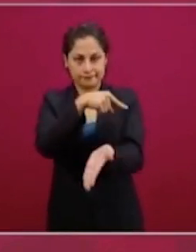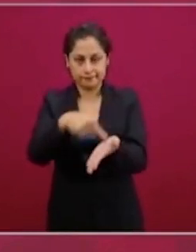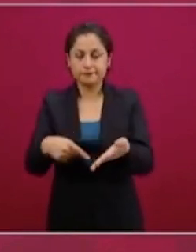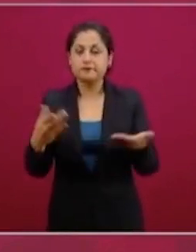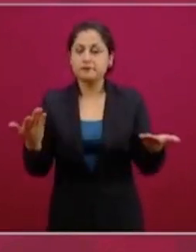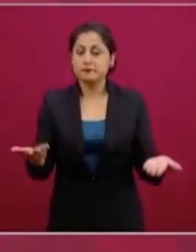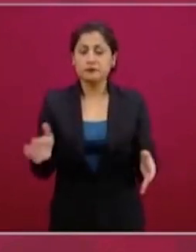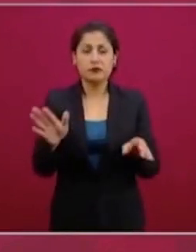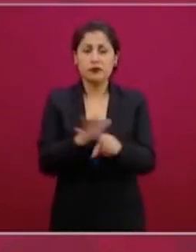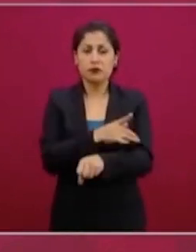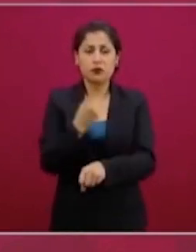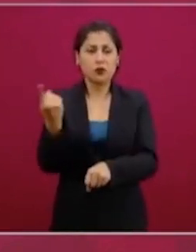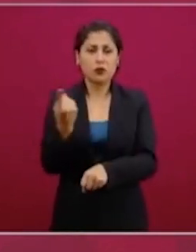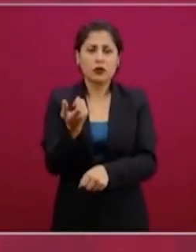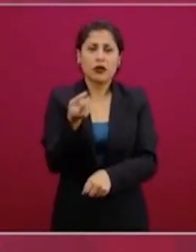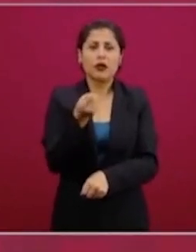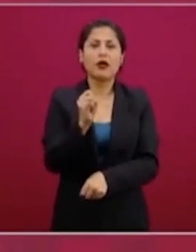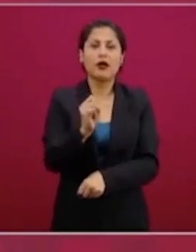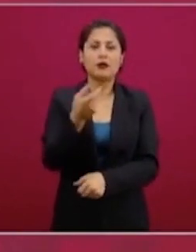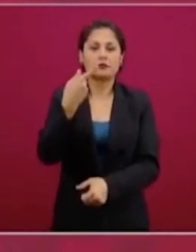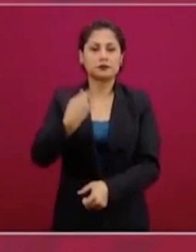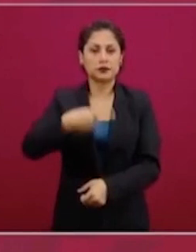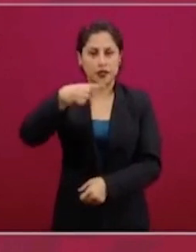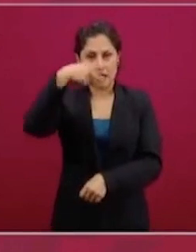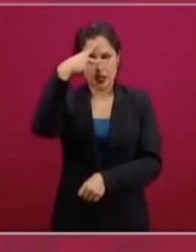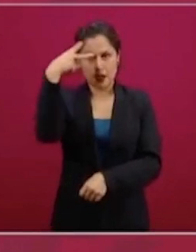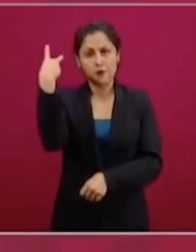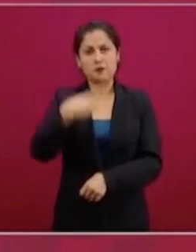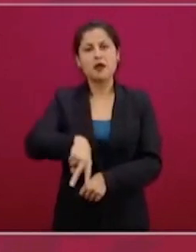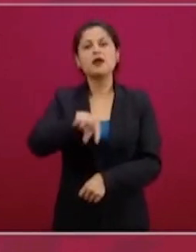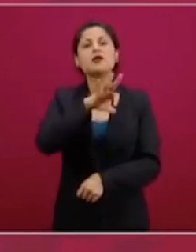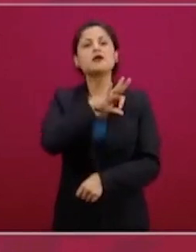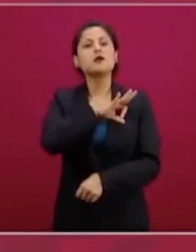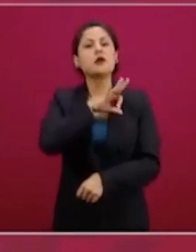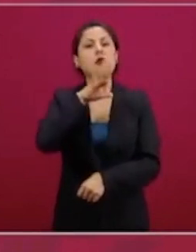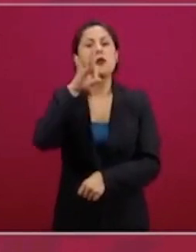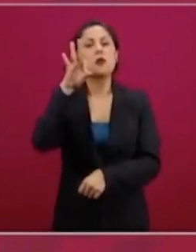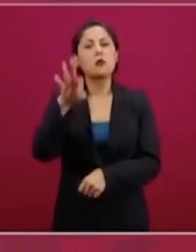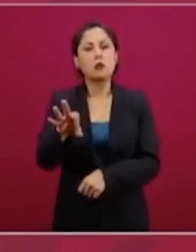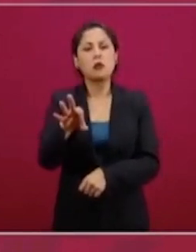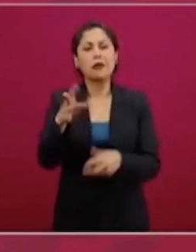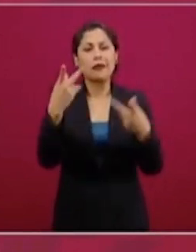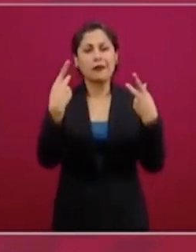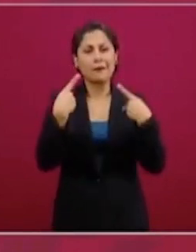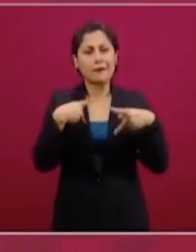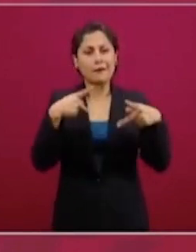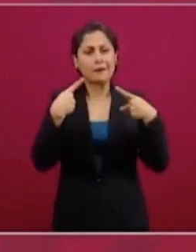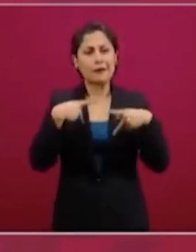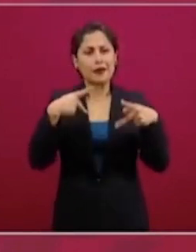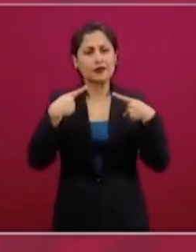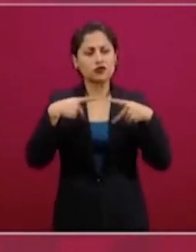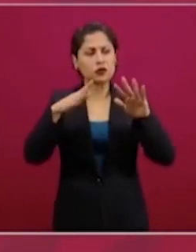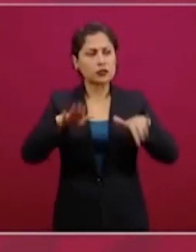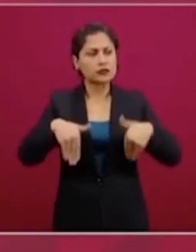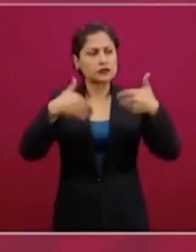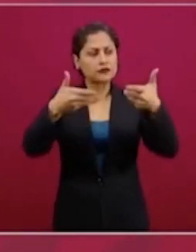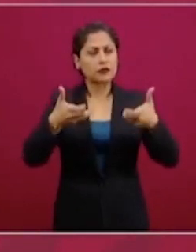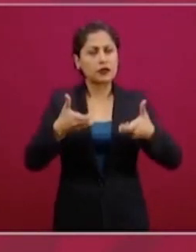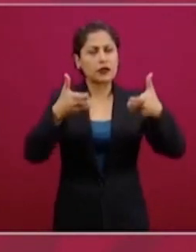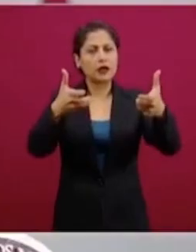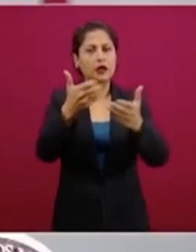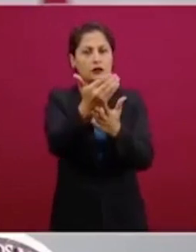el mecanismo más eficiente de alcanzar millones de personas fuera del espacio público,